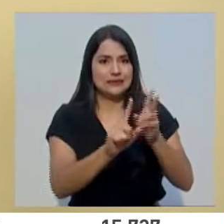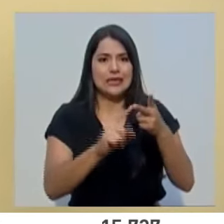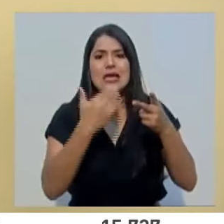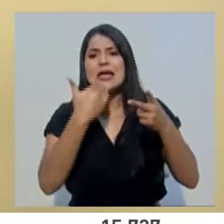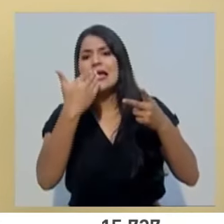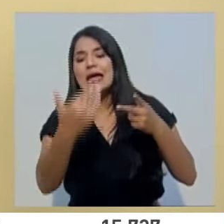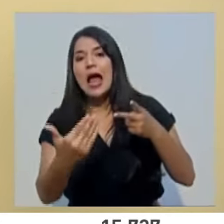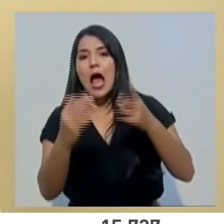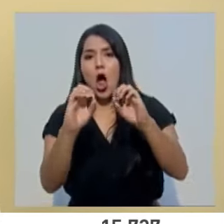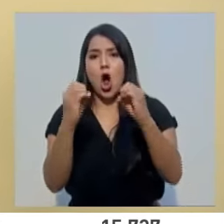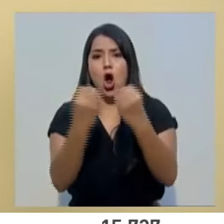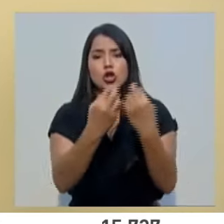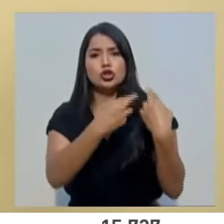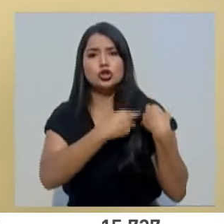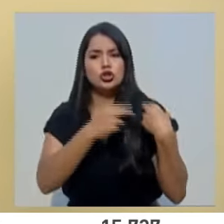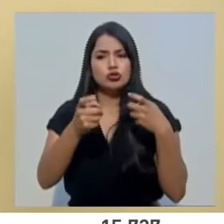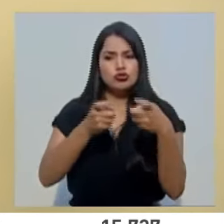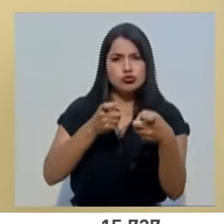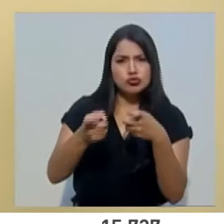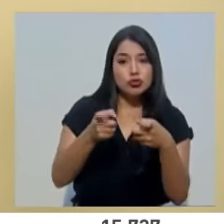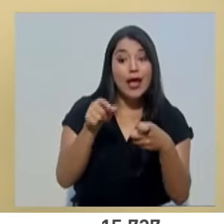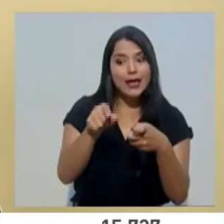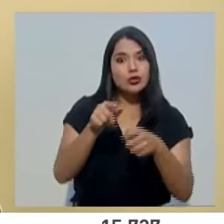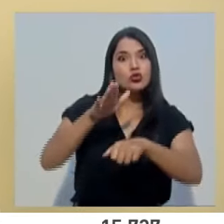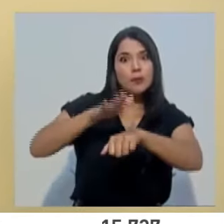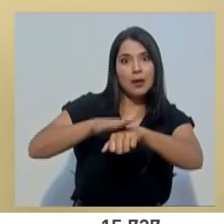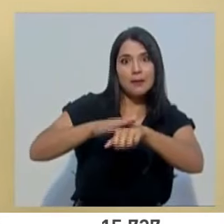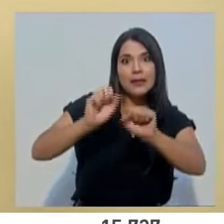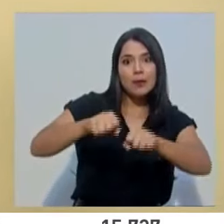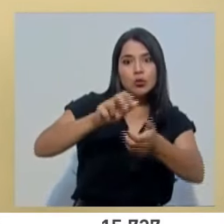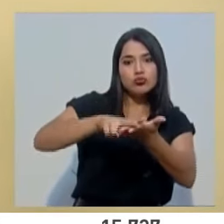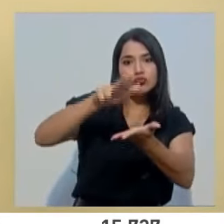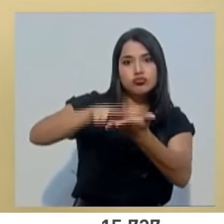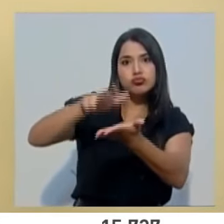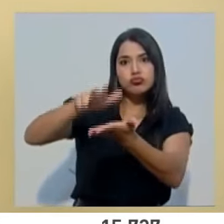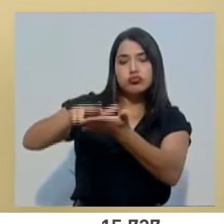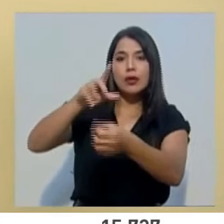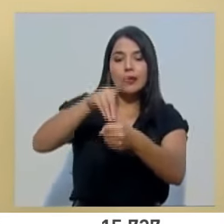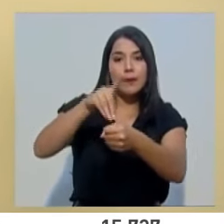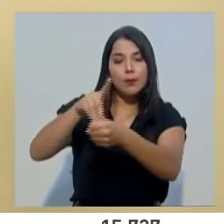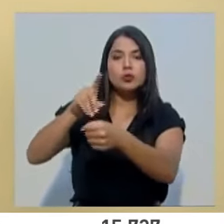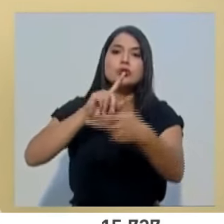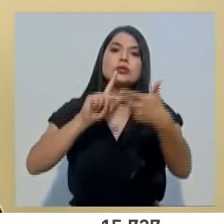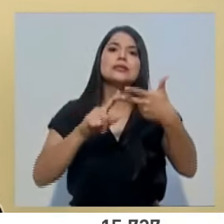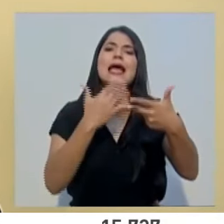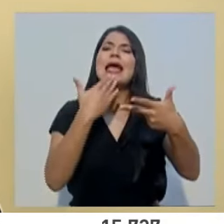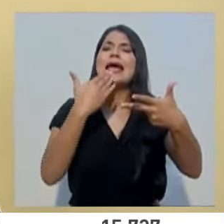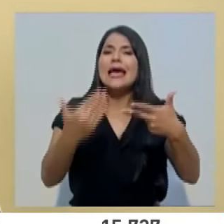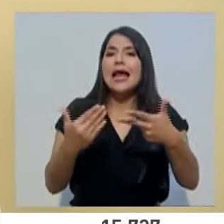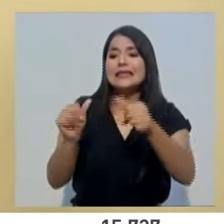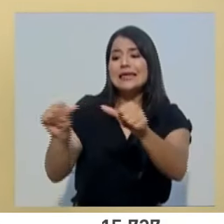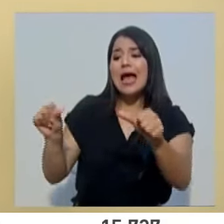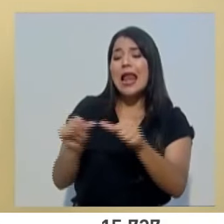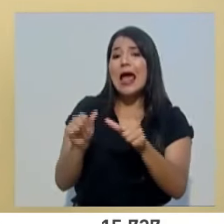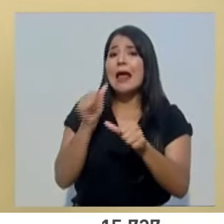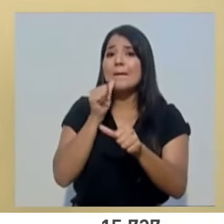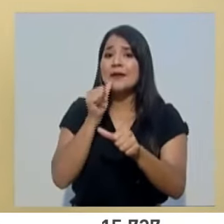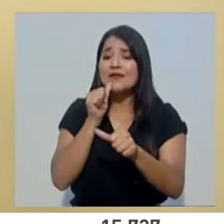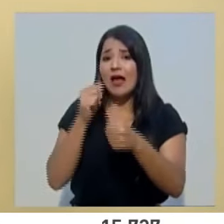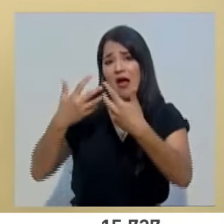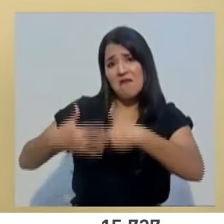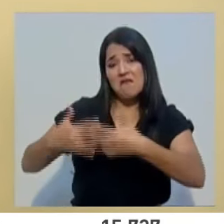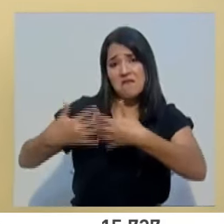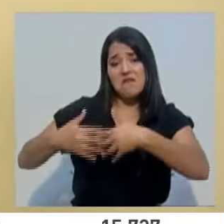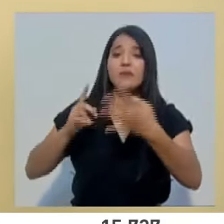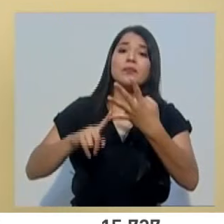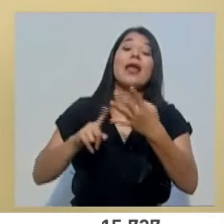a los órganos de control que de manera expedita han garantizado también las aprobaciones de estos recursos, agradecer al sector privado y agradecer a los